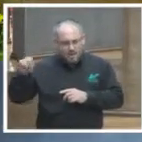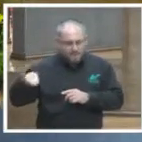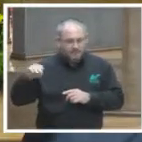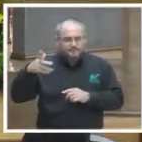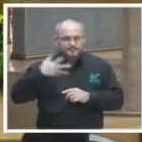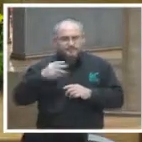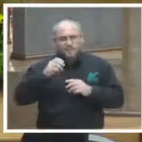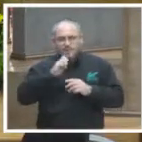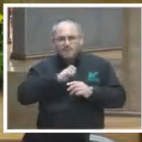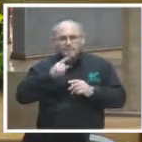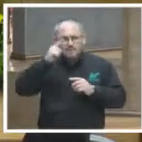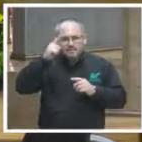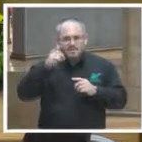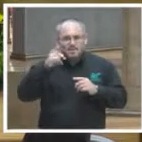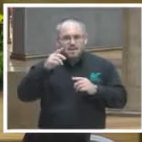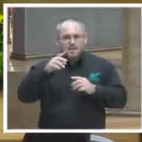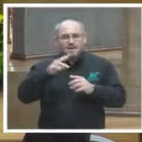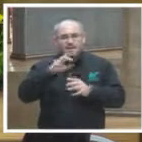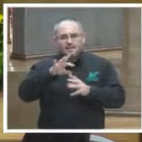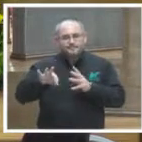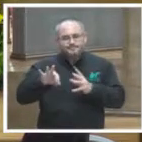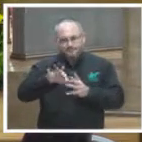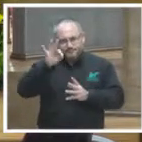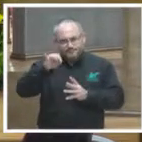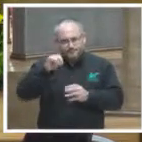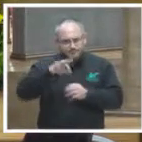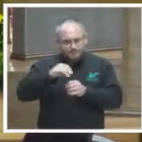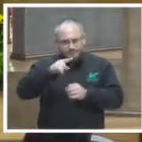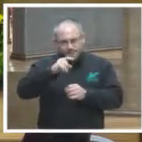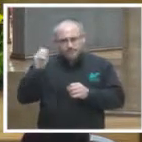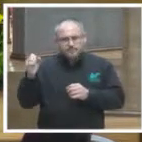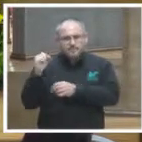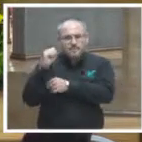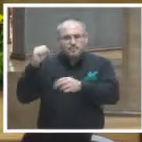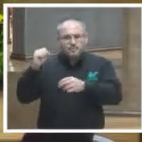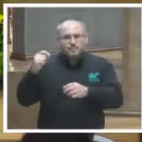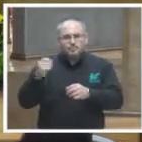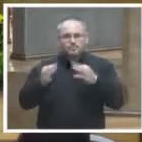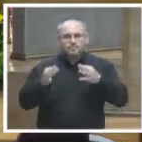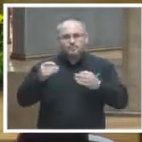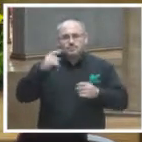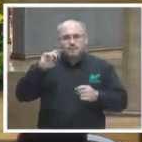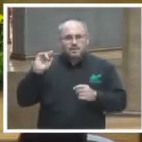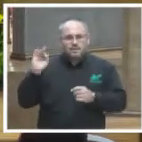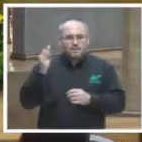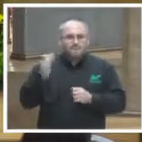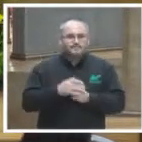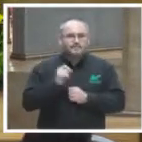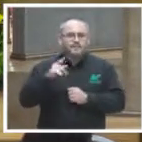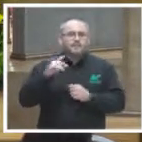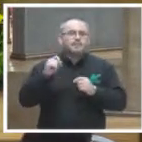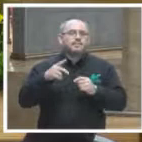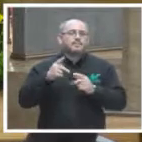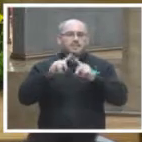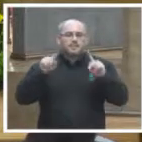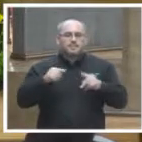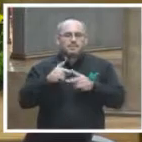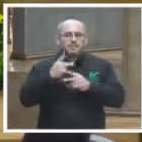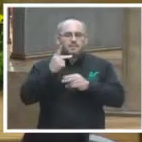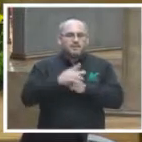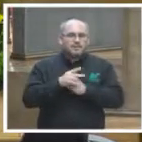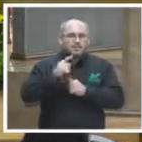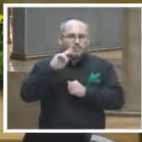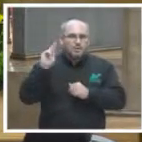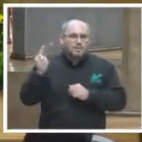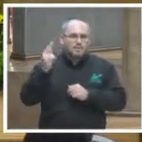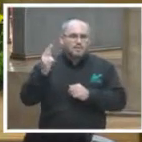especialidad de justicia electoral impartida por el Tribunal Electoral del Poder Judicial de la Federación, así como un diplomado de Derecho Judicial por